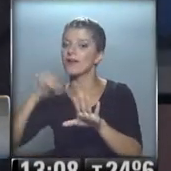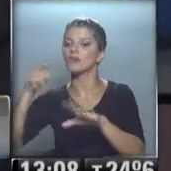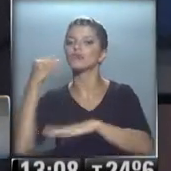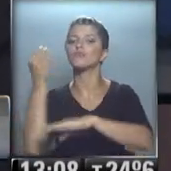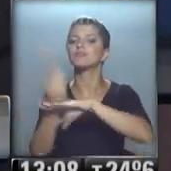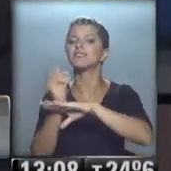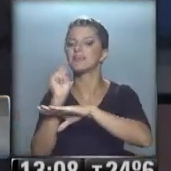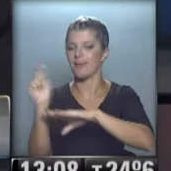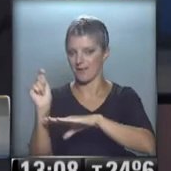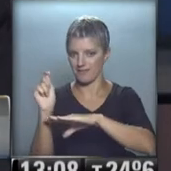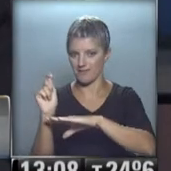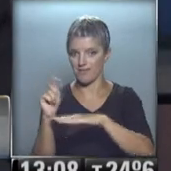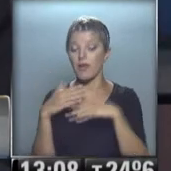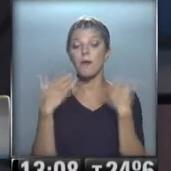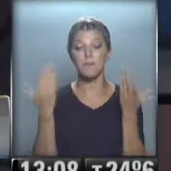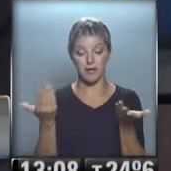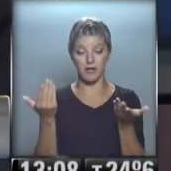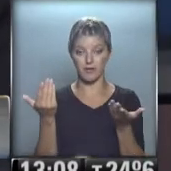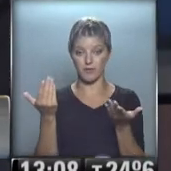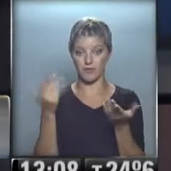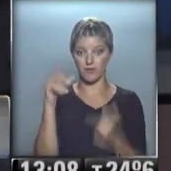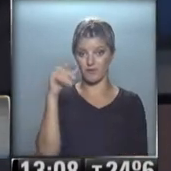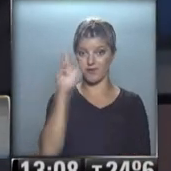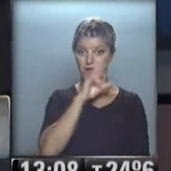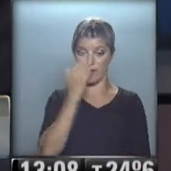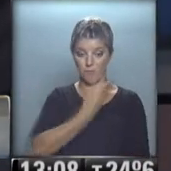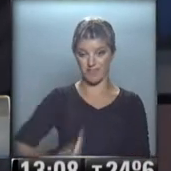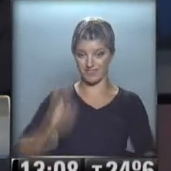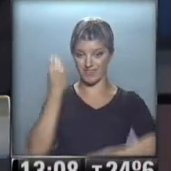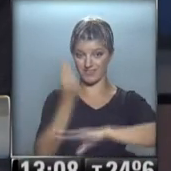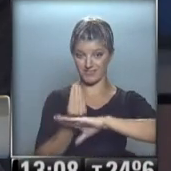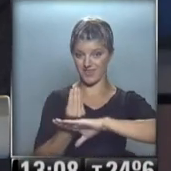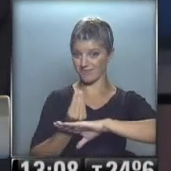candidato pero aparece Dilma como clara